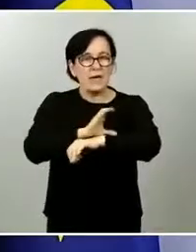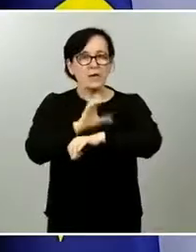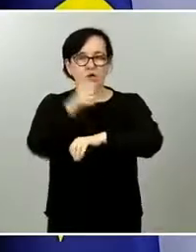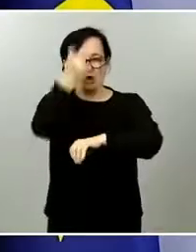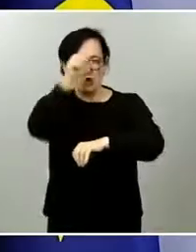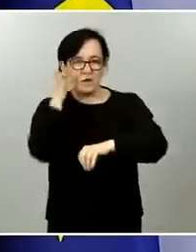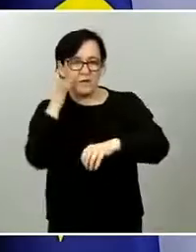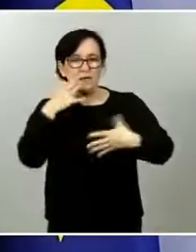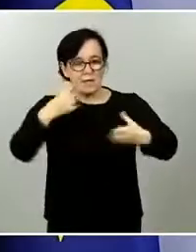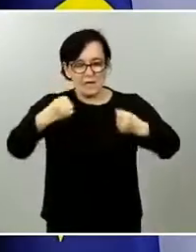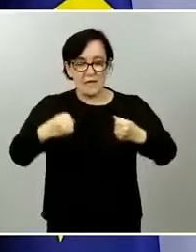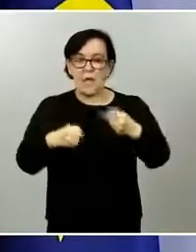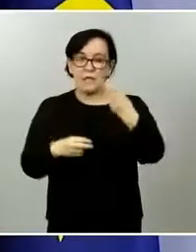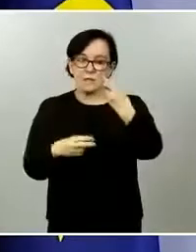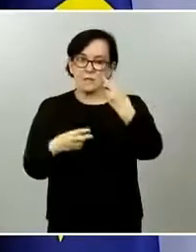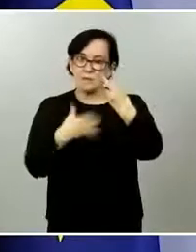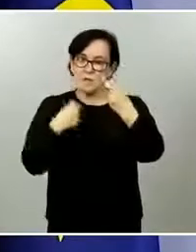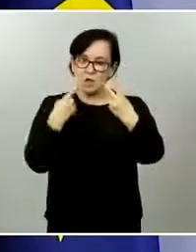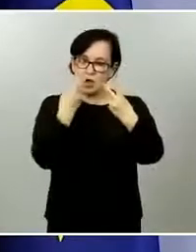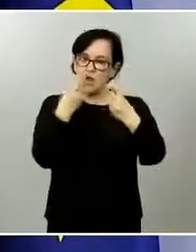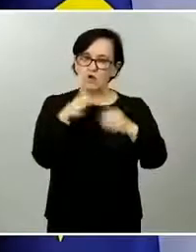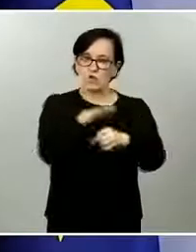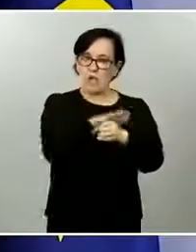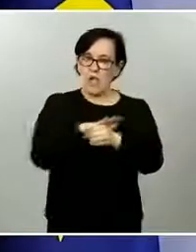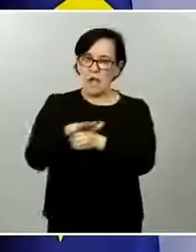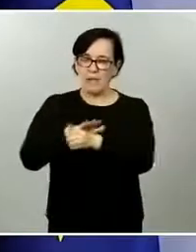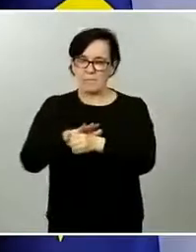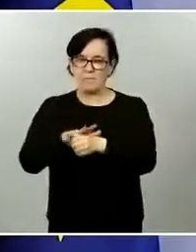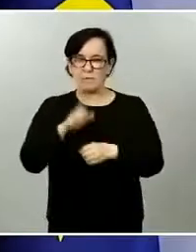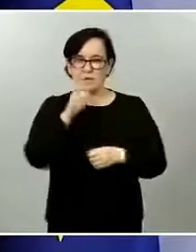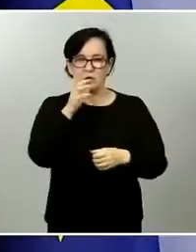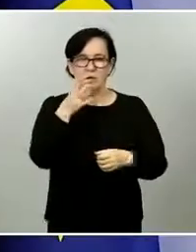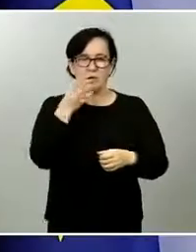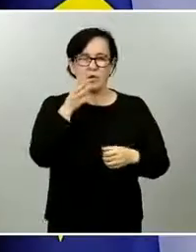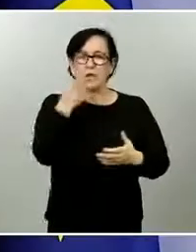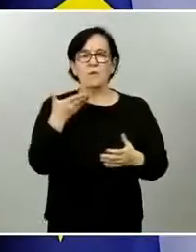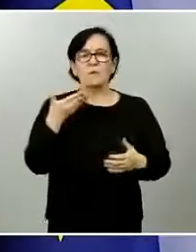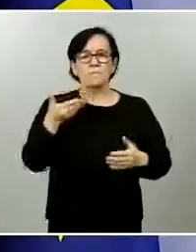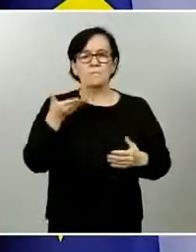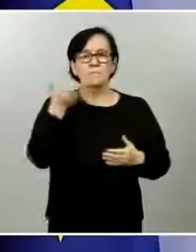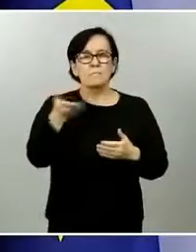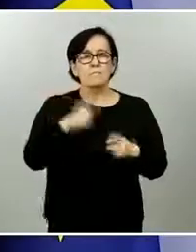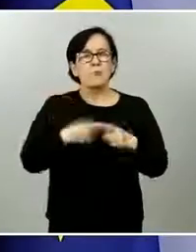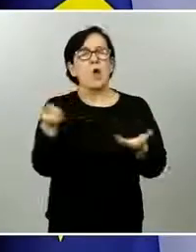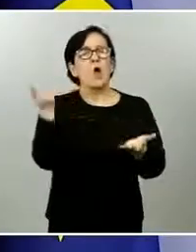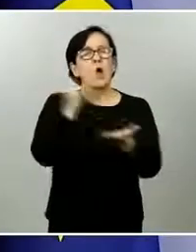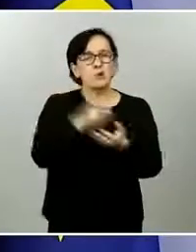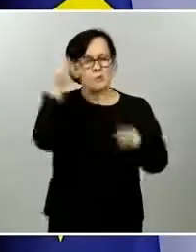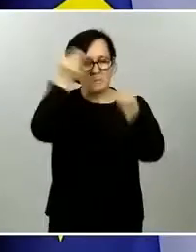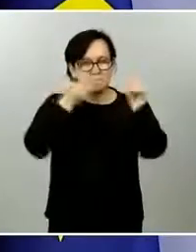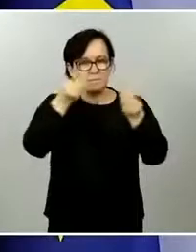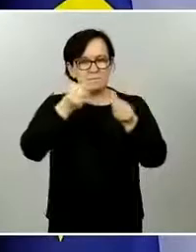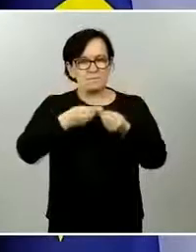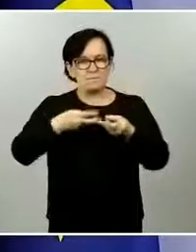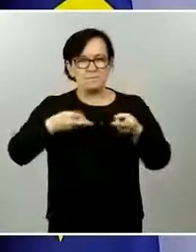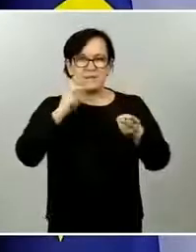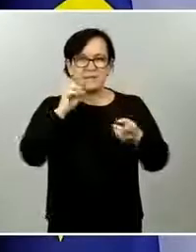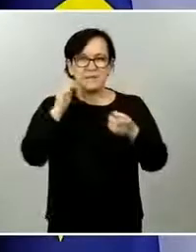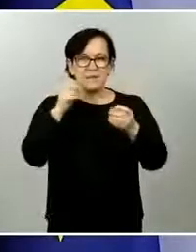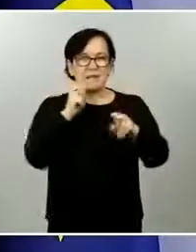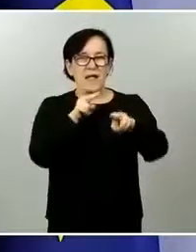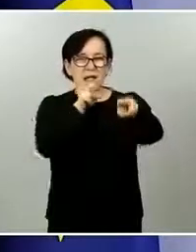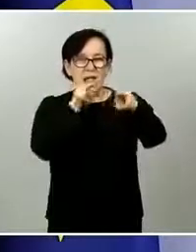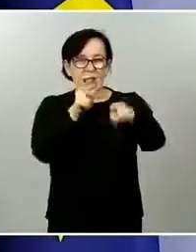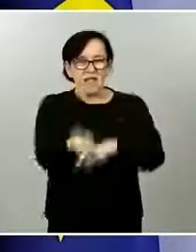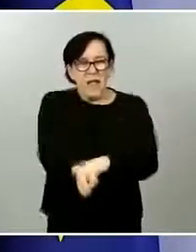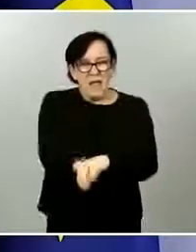plenario de la Interterritorial del Sistema Nacional de Salud que tenemos cada lunes por la tarde con los consejeros y consejeras de Sanidad. Quiero señalar